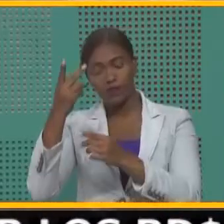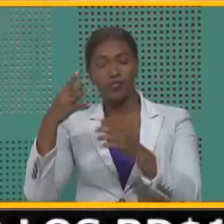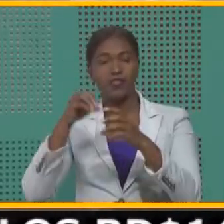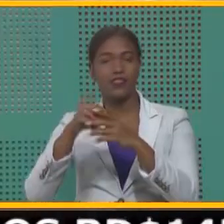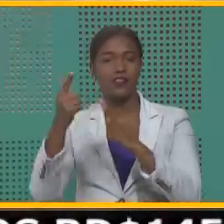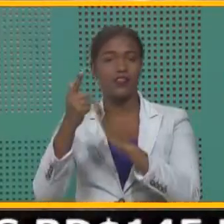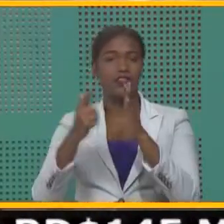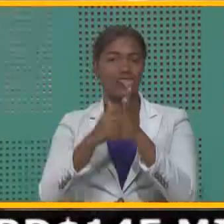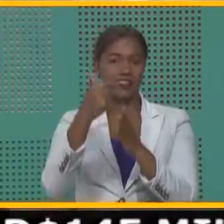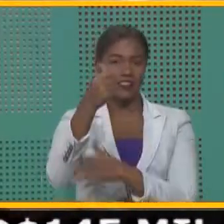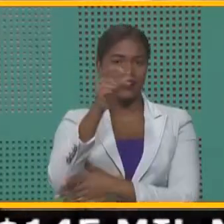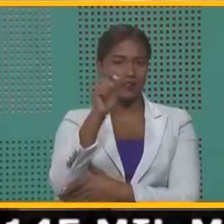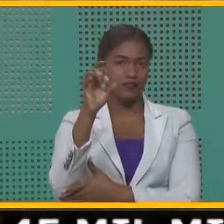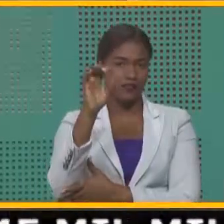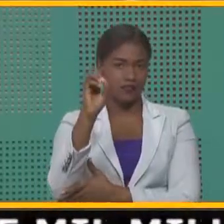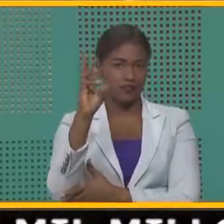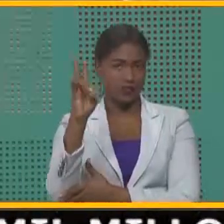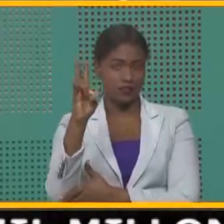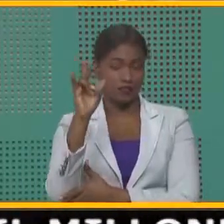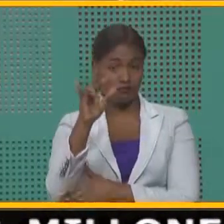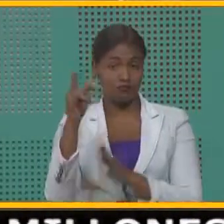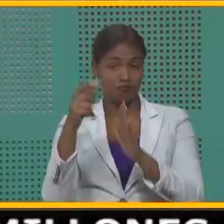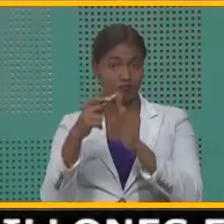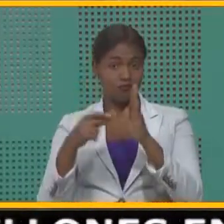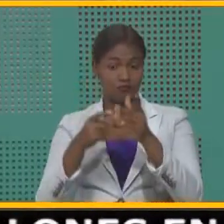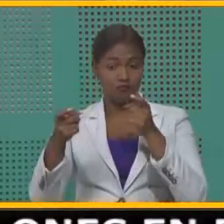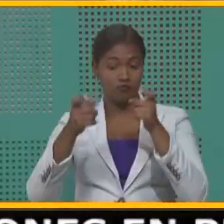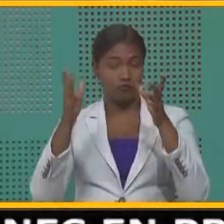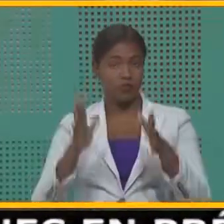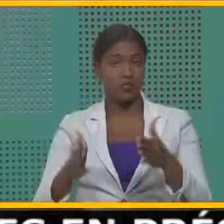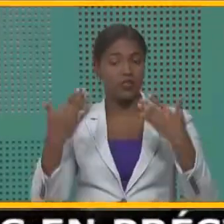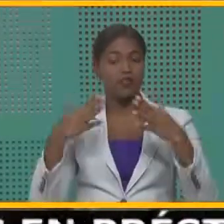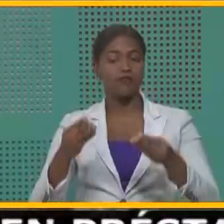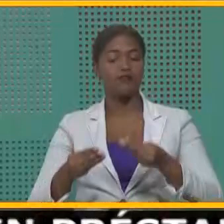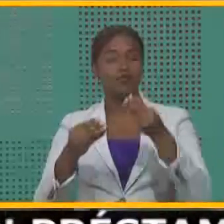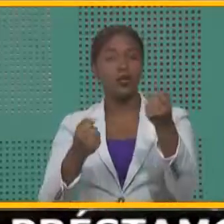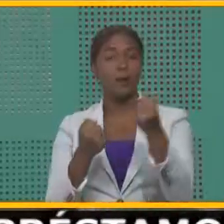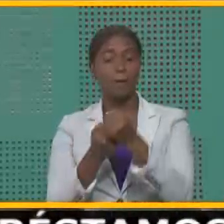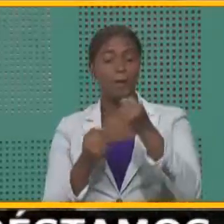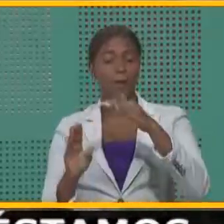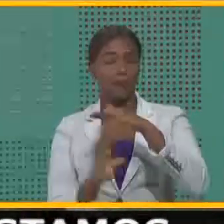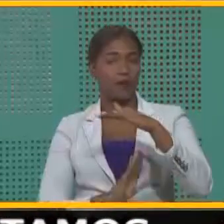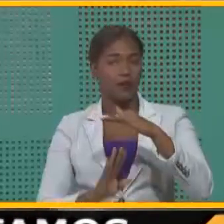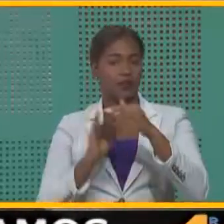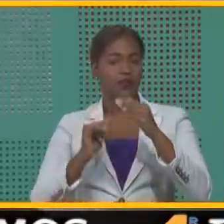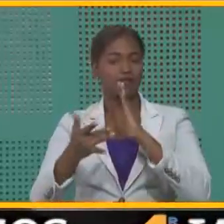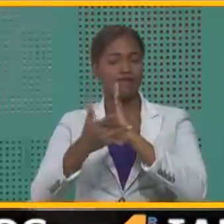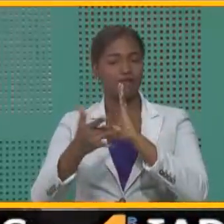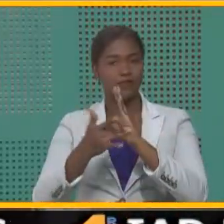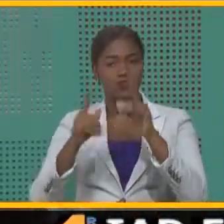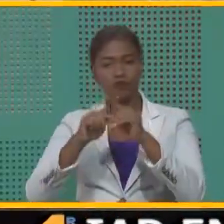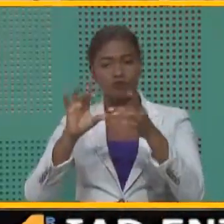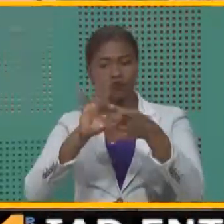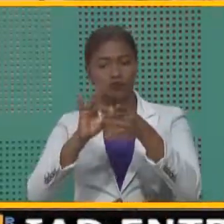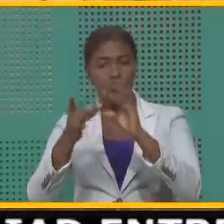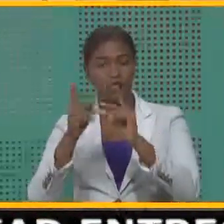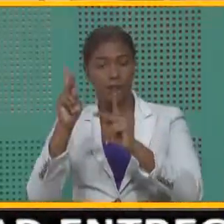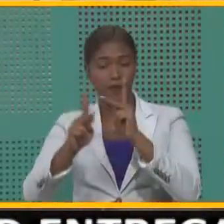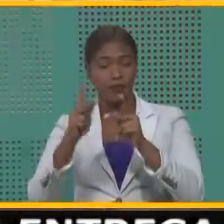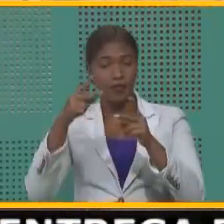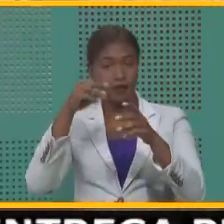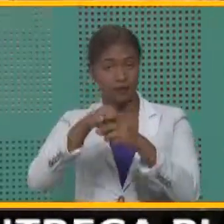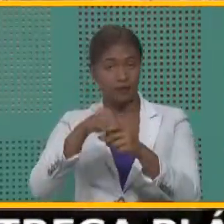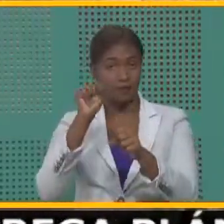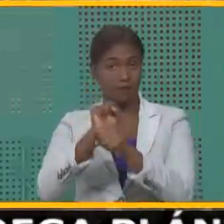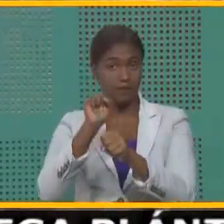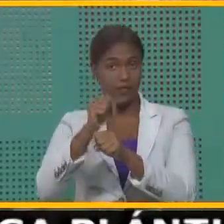Con la emisión de estas normas, la Contraloría aporta una base técnica que unifica los criterios a emplear para la